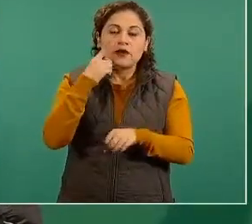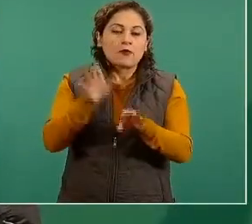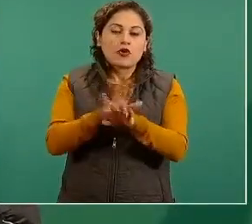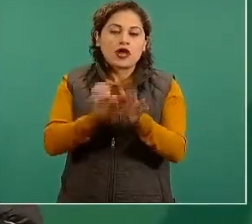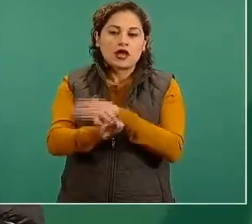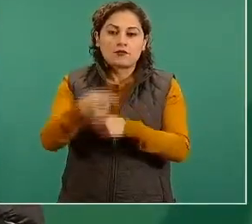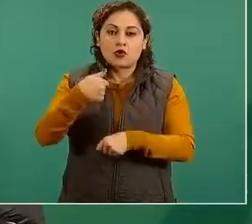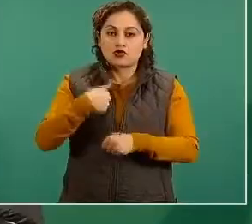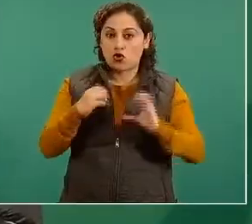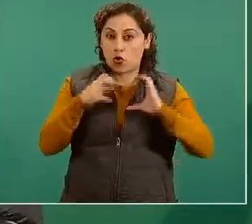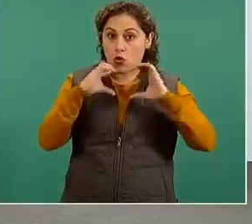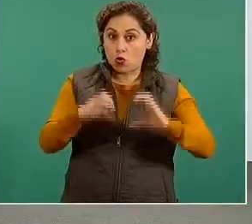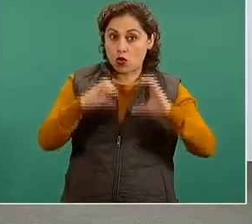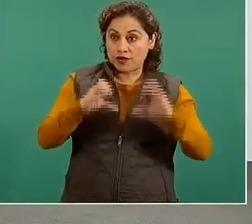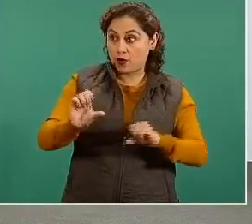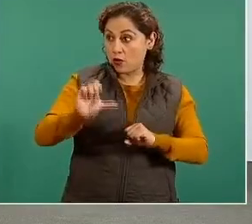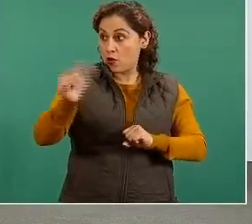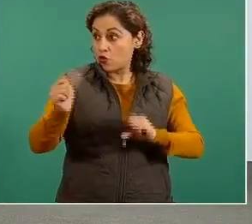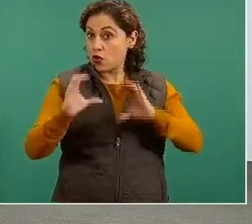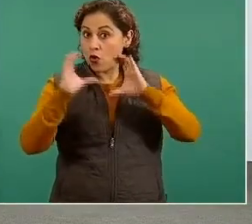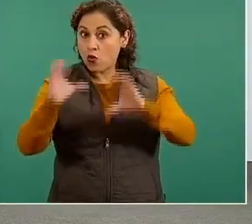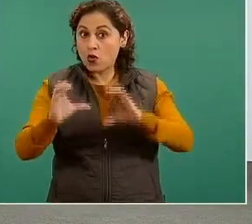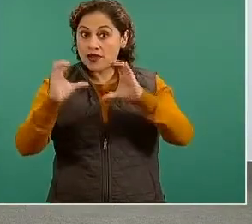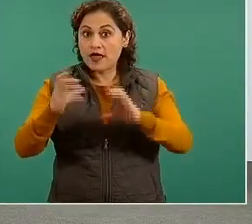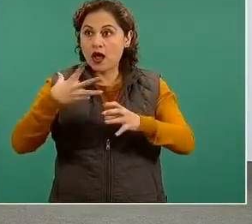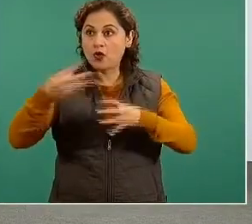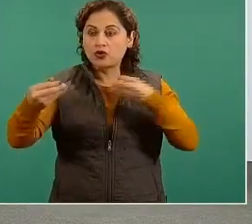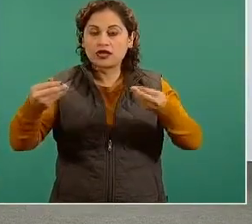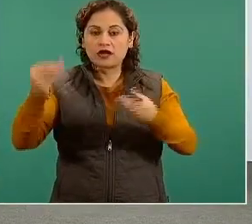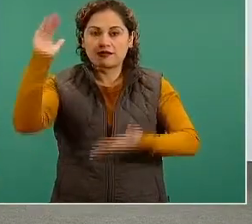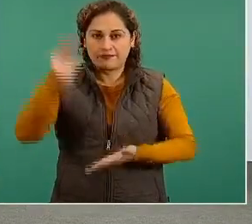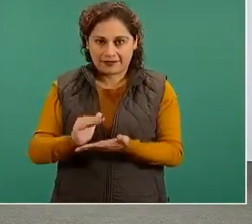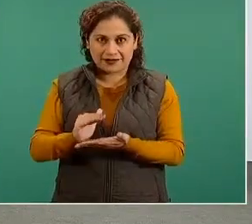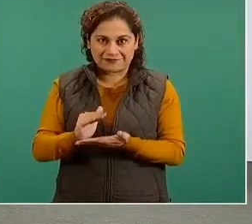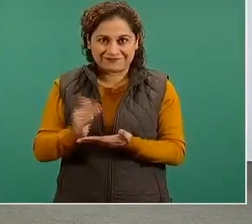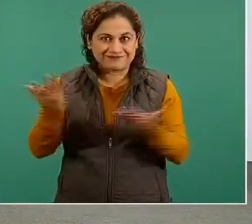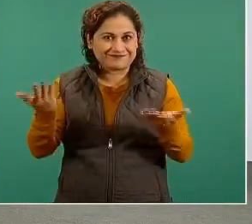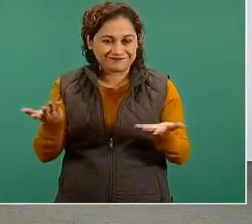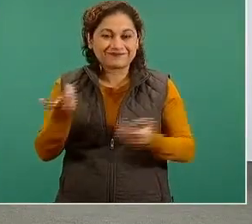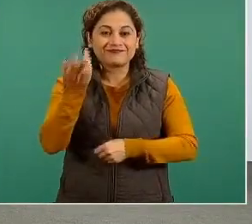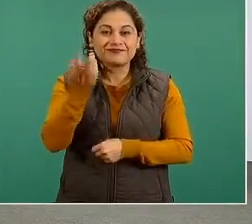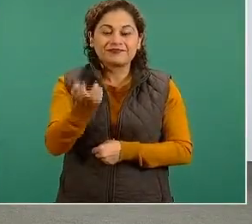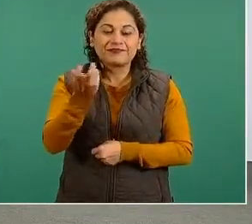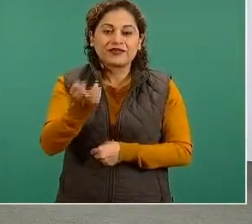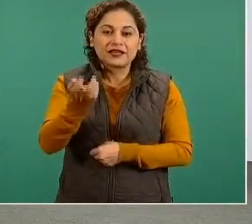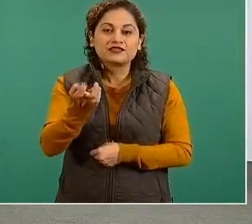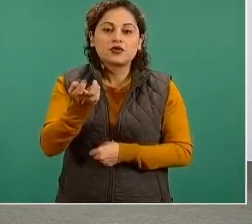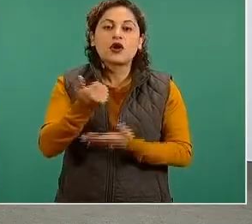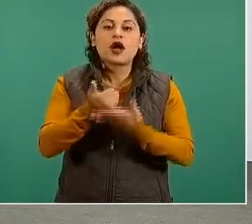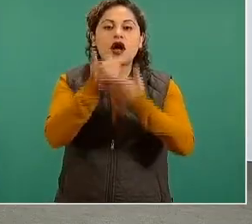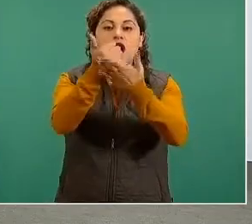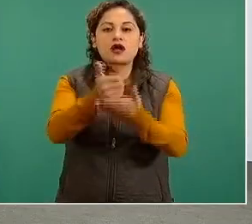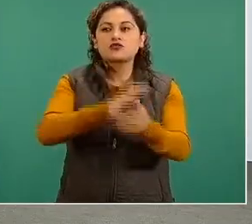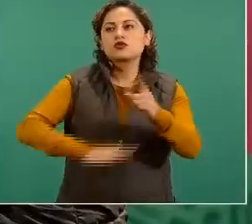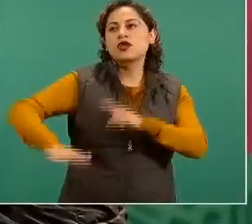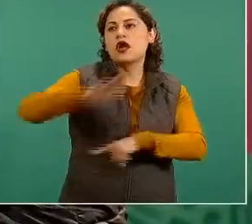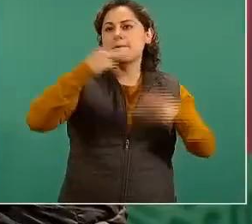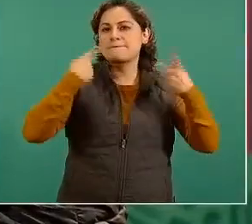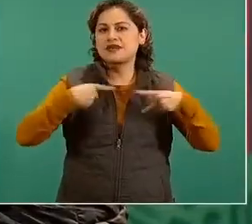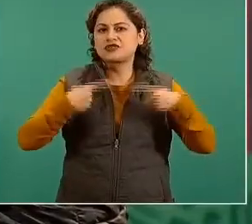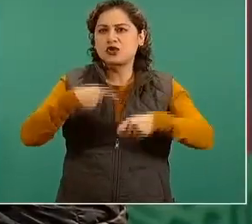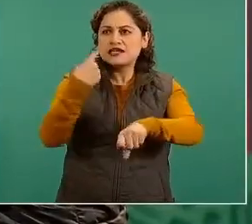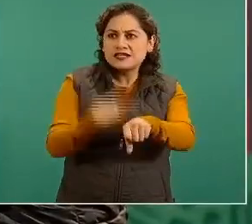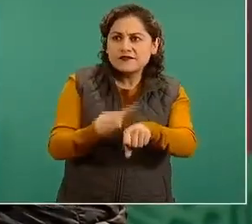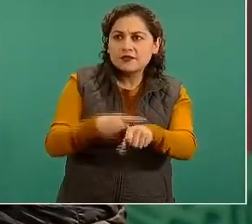contagio, ahí se rompe en ese momento la posibilidad de que más gente se enferme por nuestra